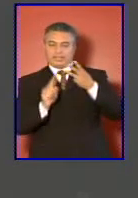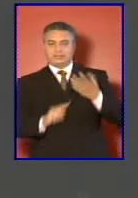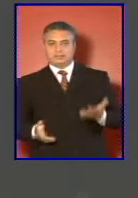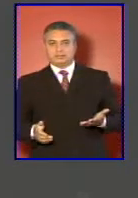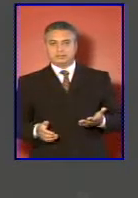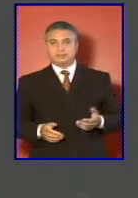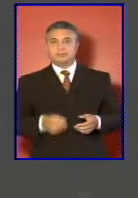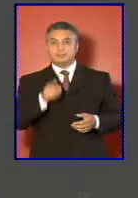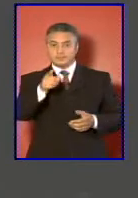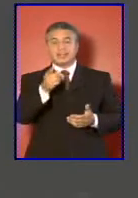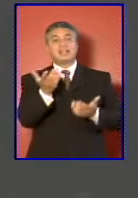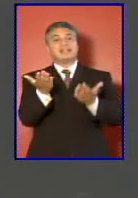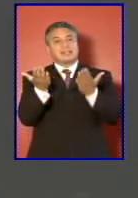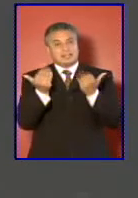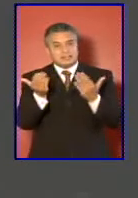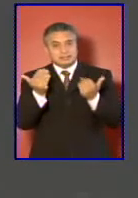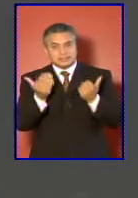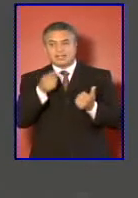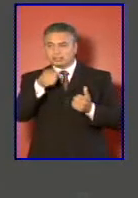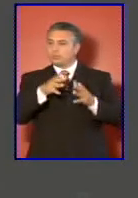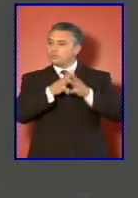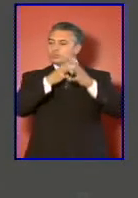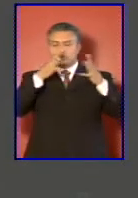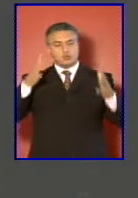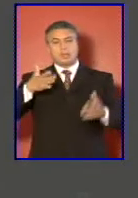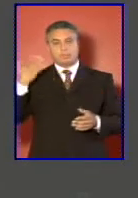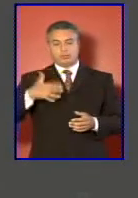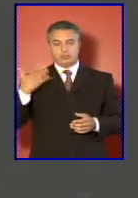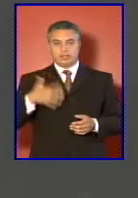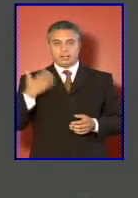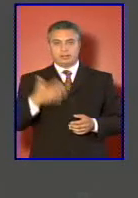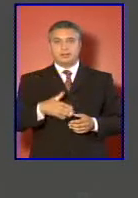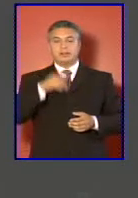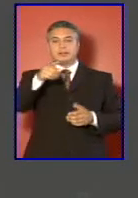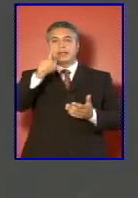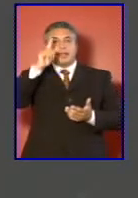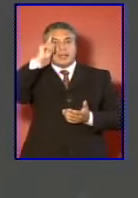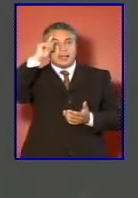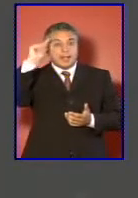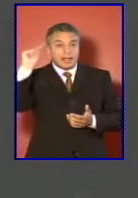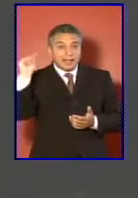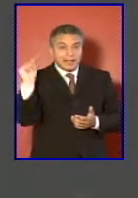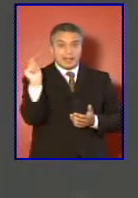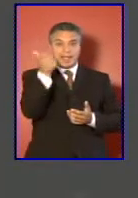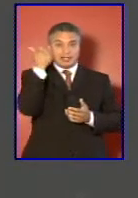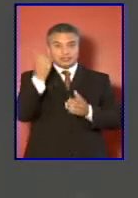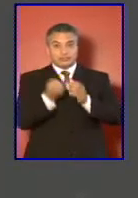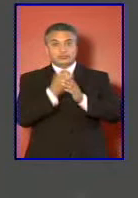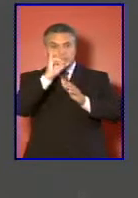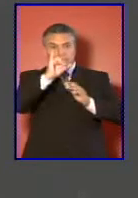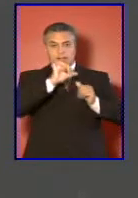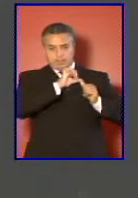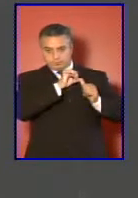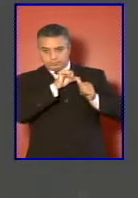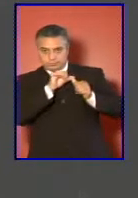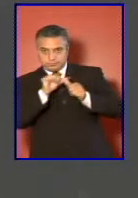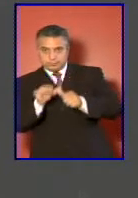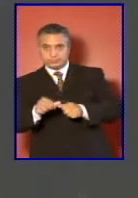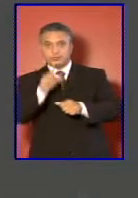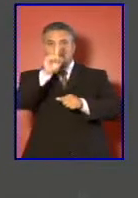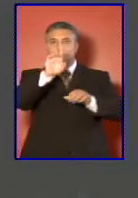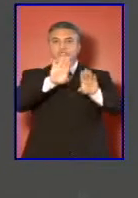Requiere, y esto es muy importante, de la creación y mantención de un